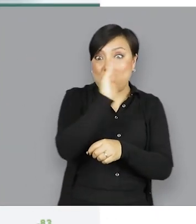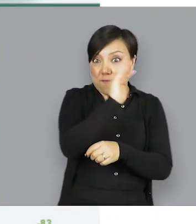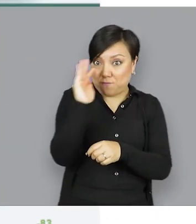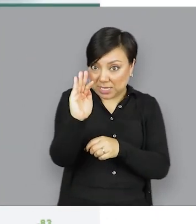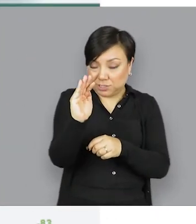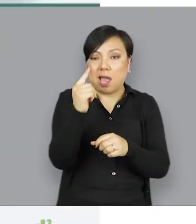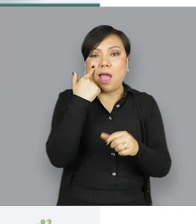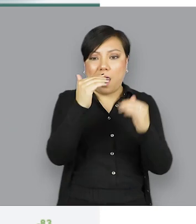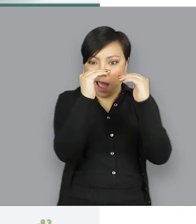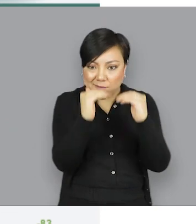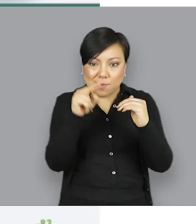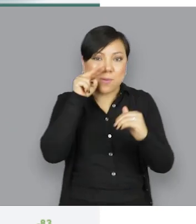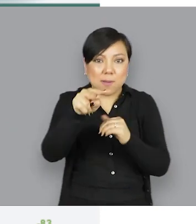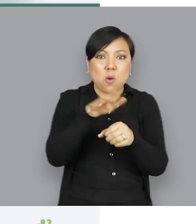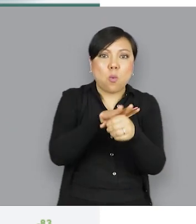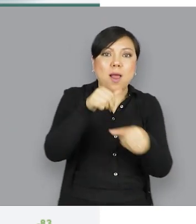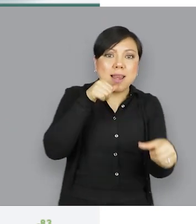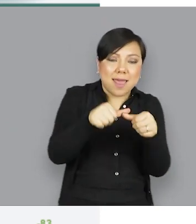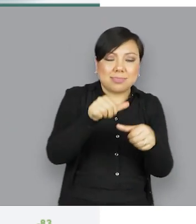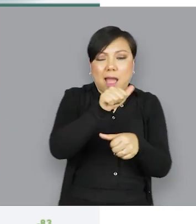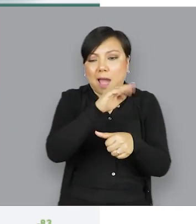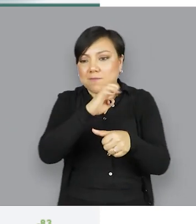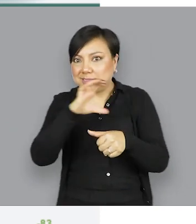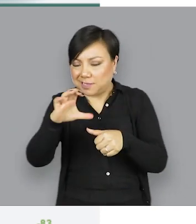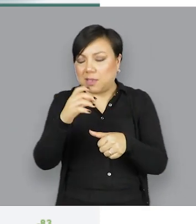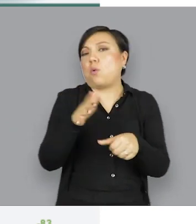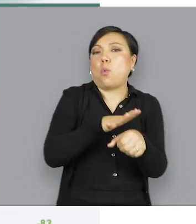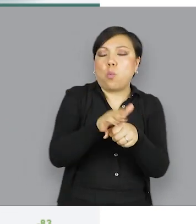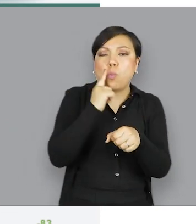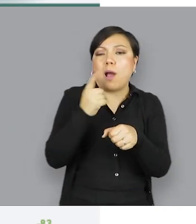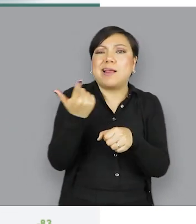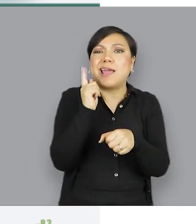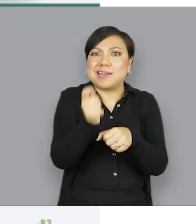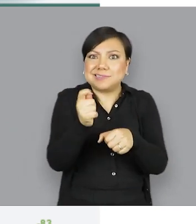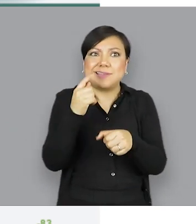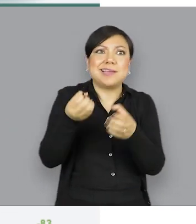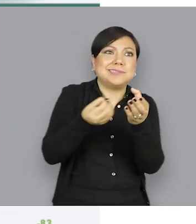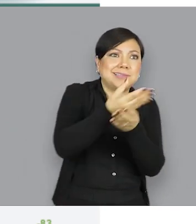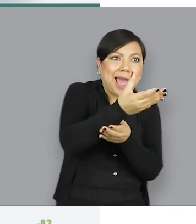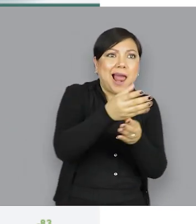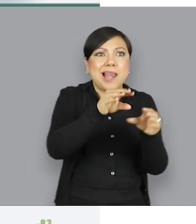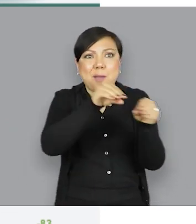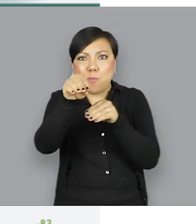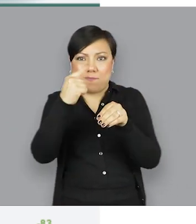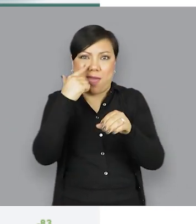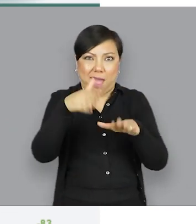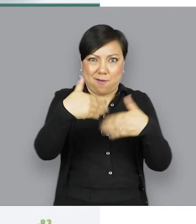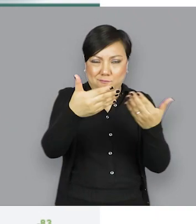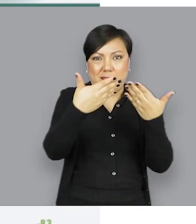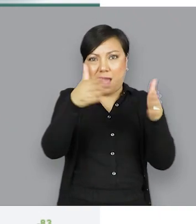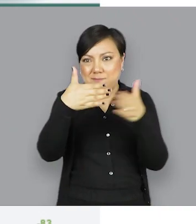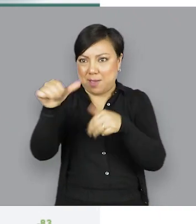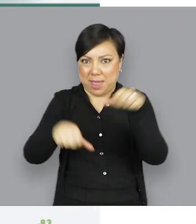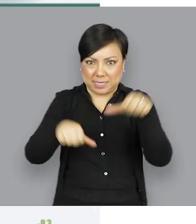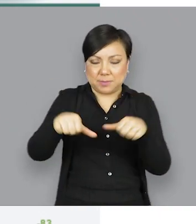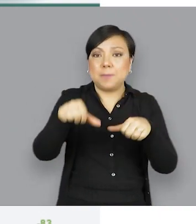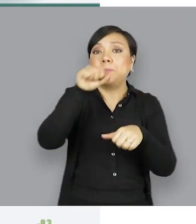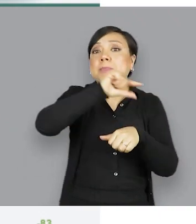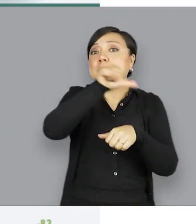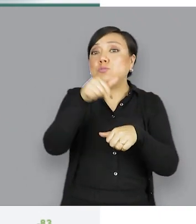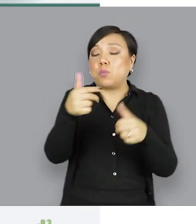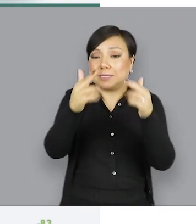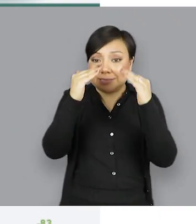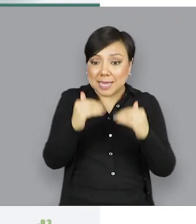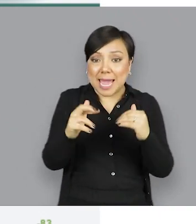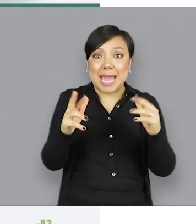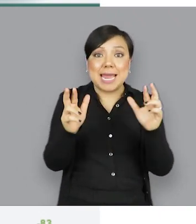Abajo de la fecha correspondiente se muestra el escenario en el que estamos, que regula las medidas sanitarias y de movilidad. Luego encuentras un